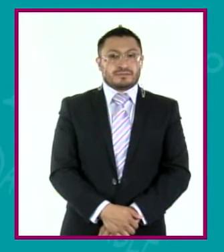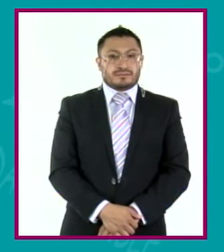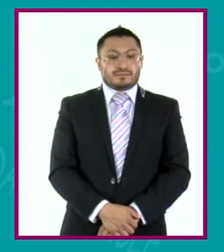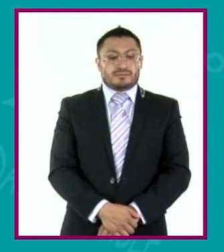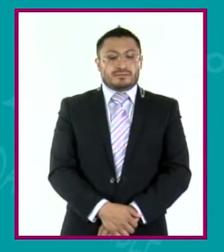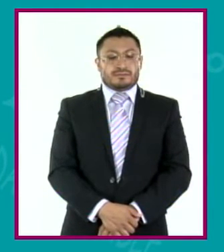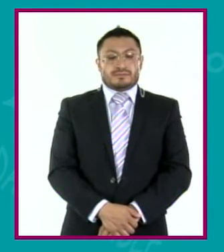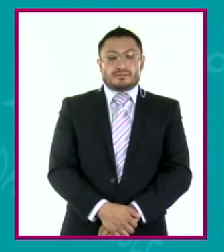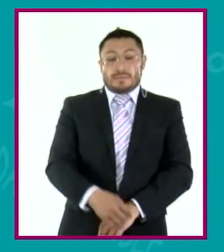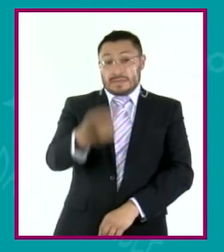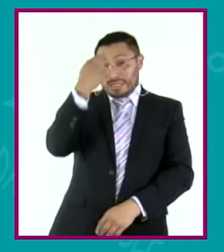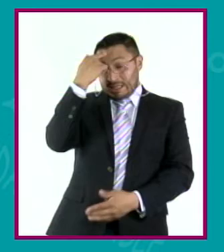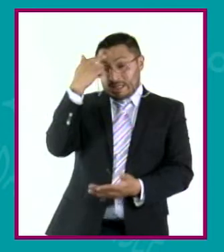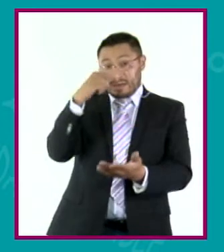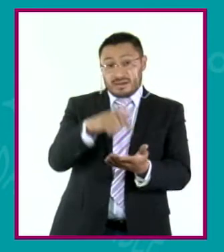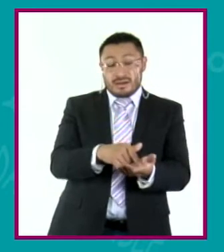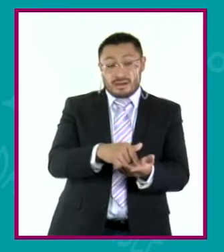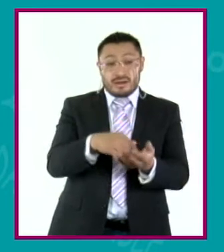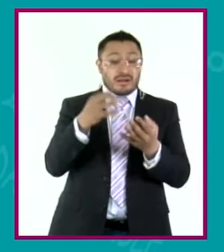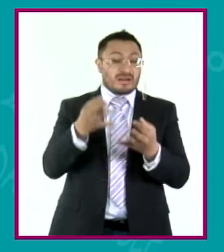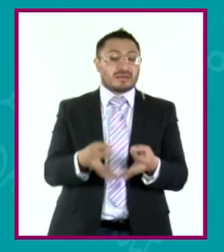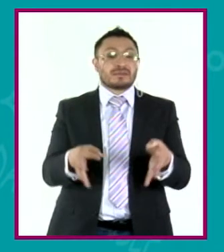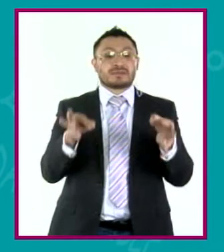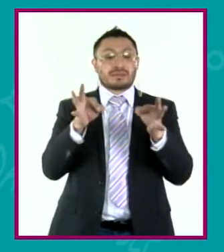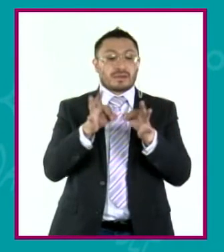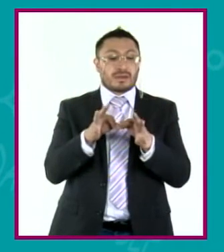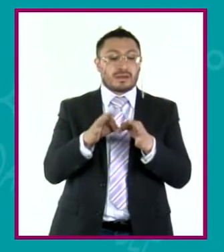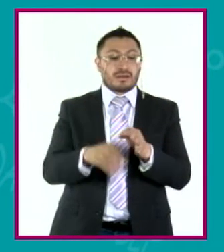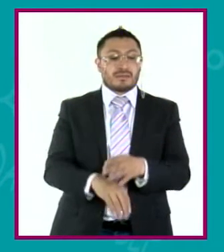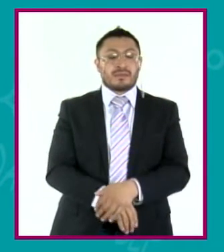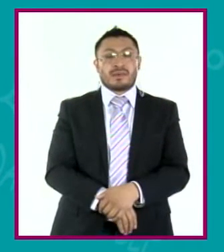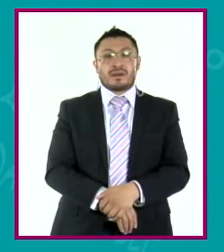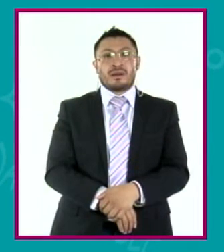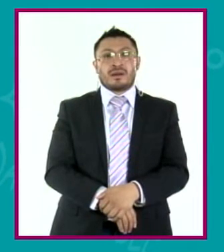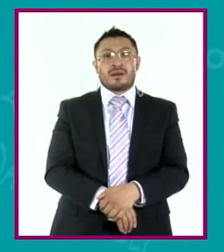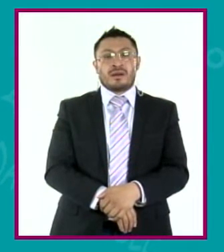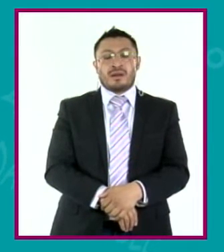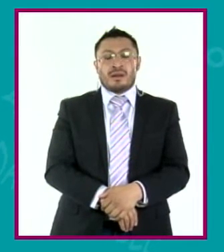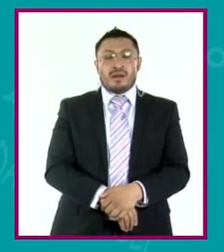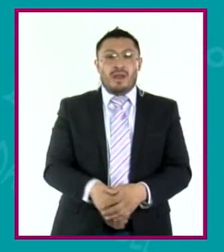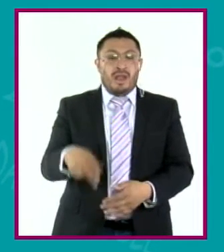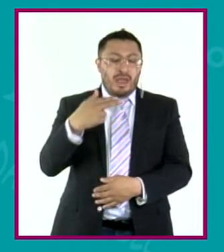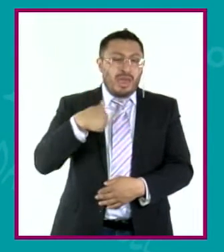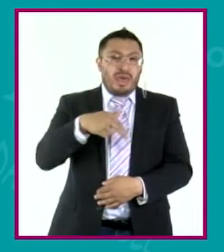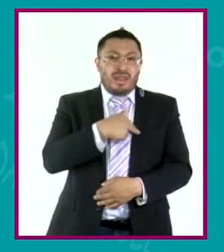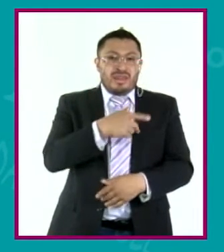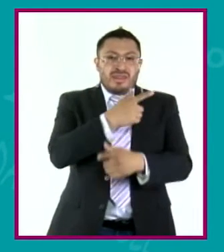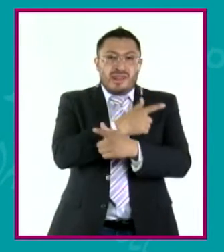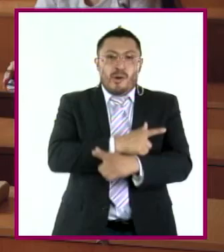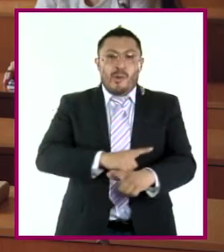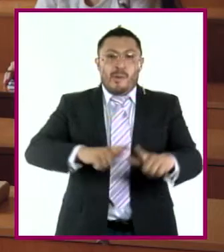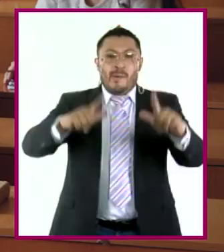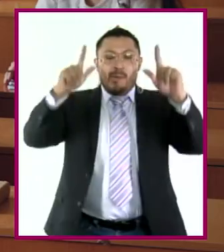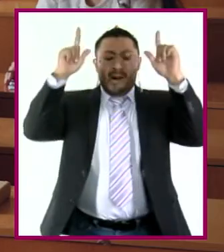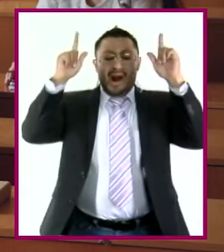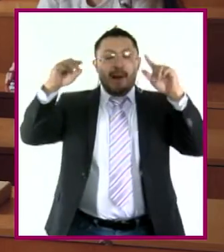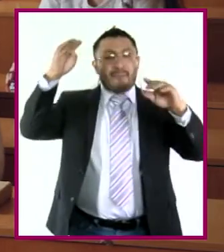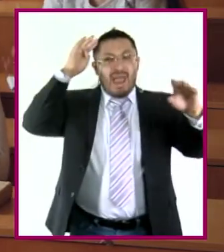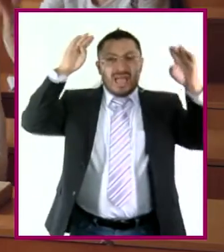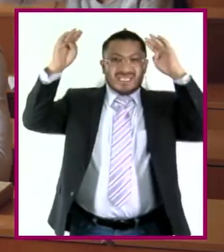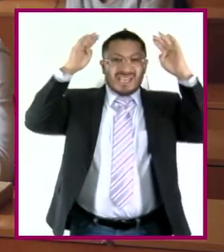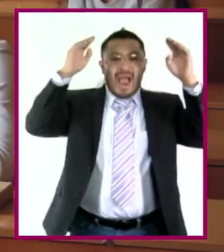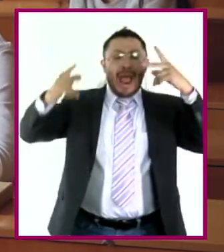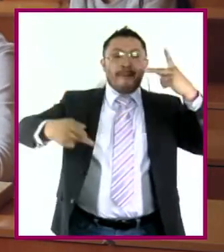Creo que lo más importante es darnos libertad, o sea, de pensar, de preguntar,